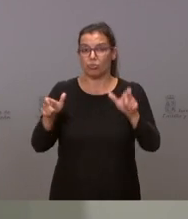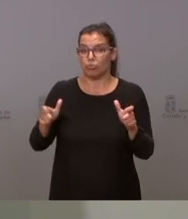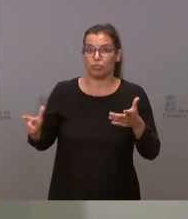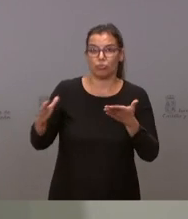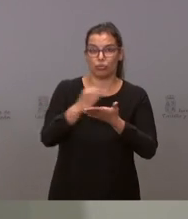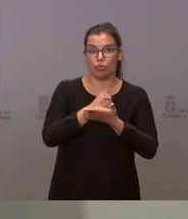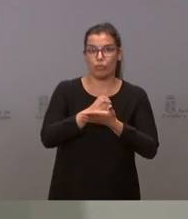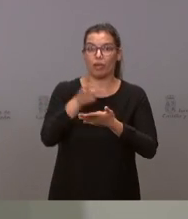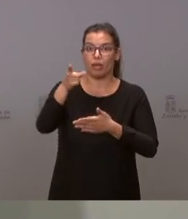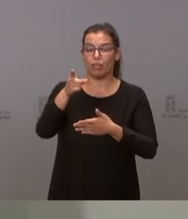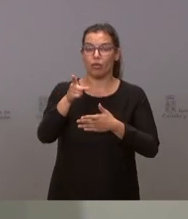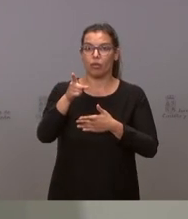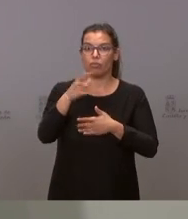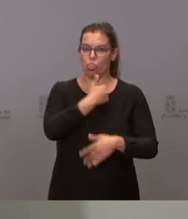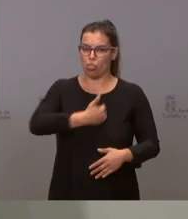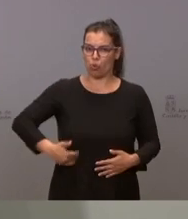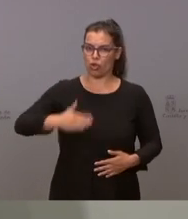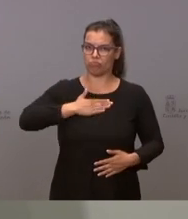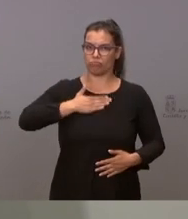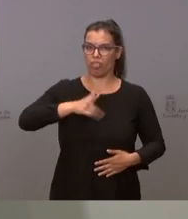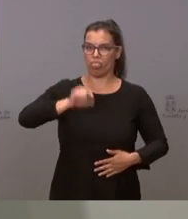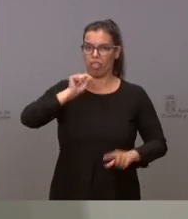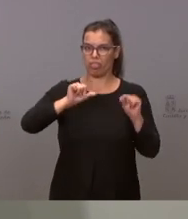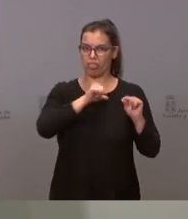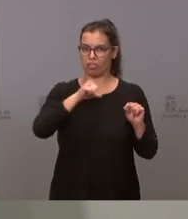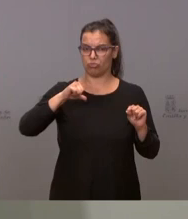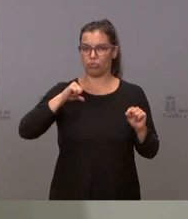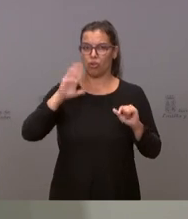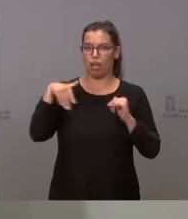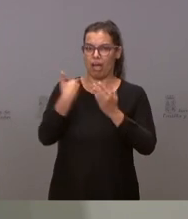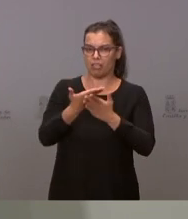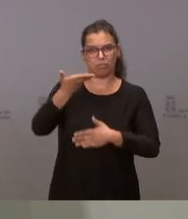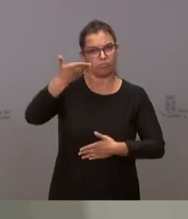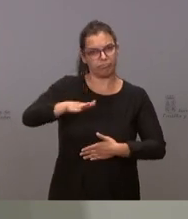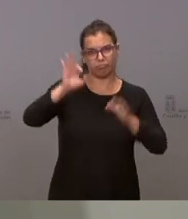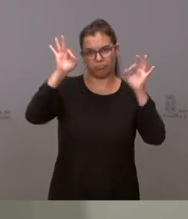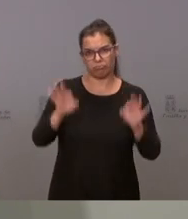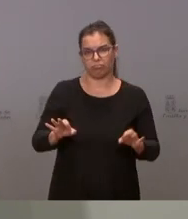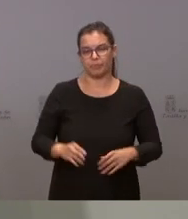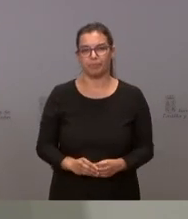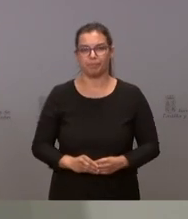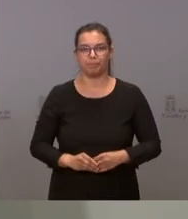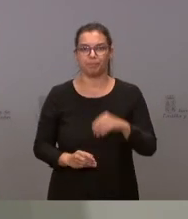son dueños de sus decisiones hasta el último de sus días.